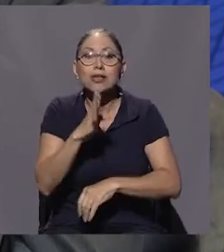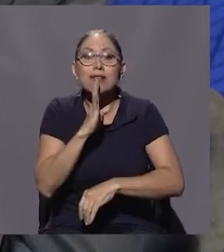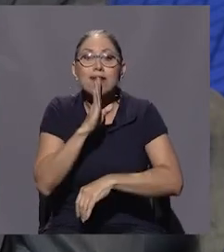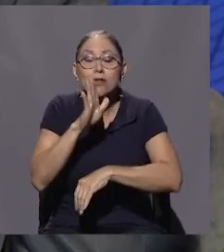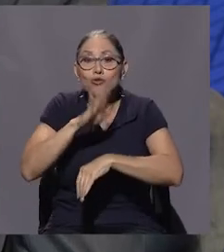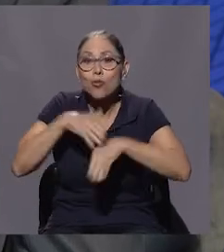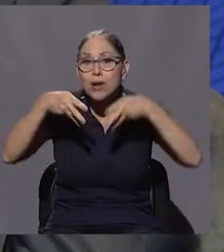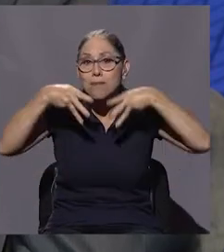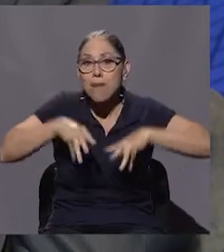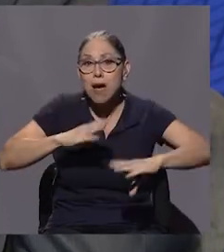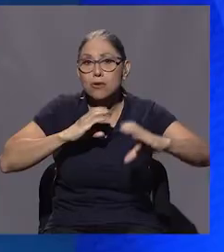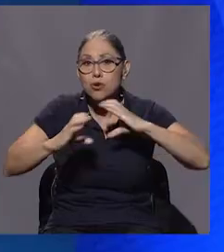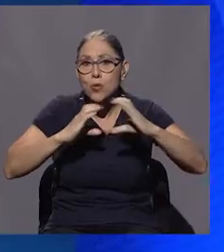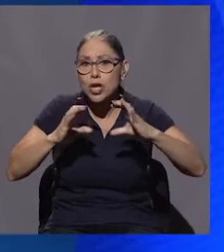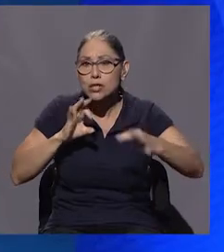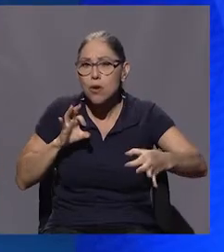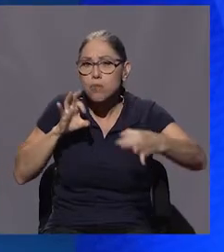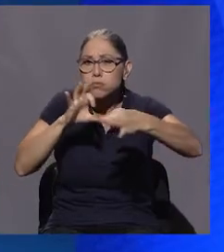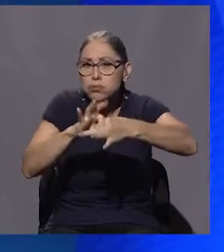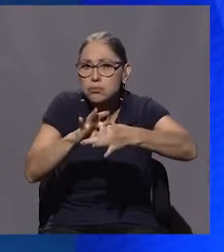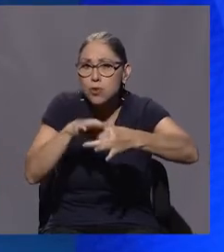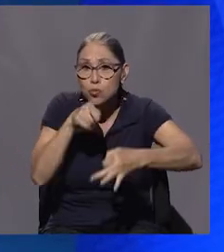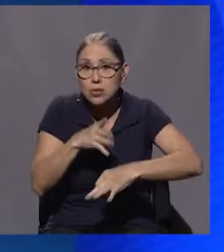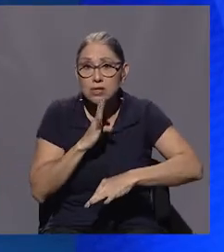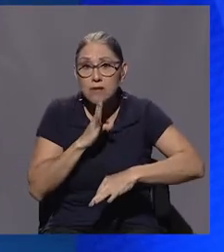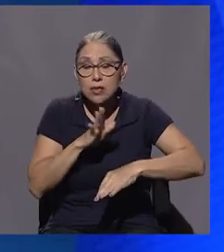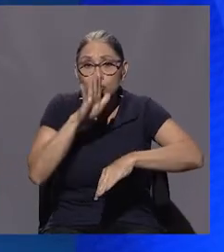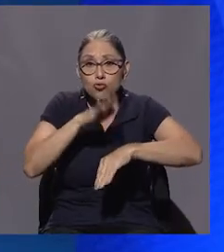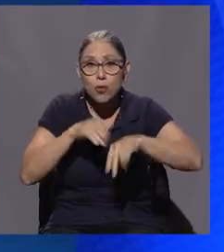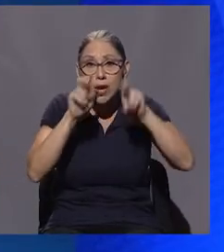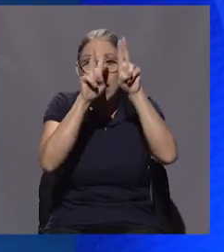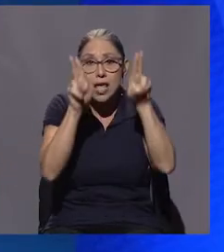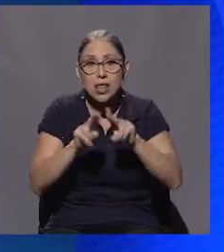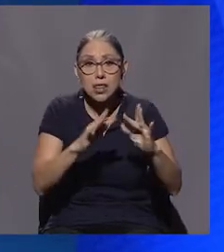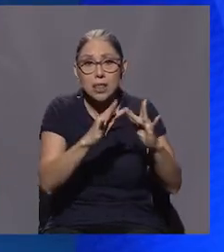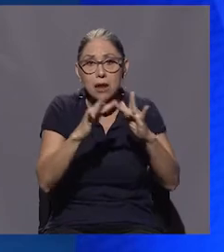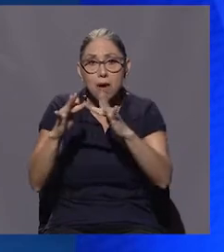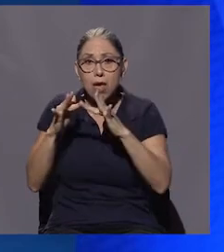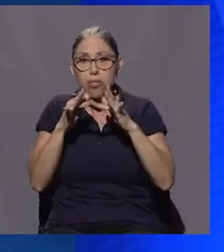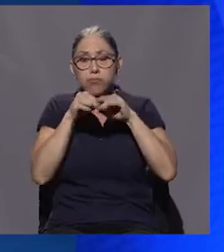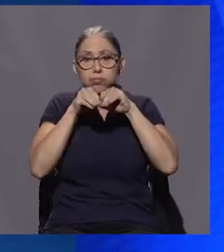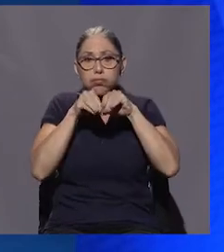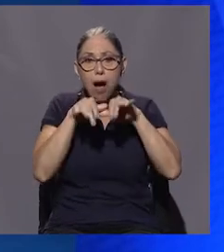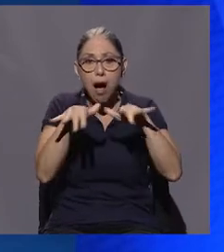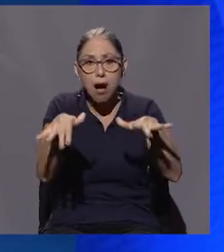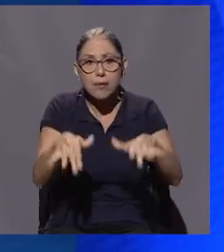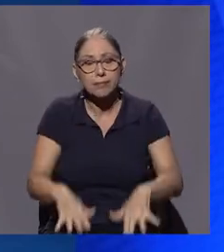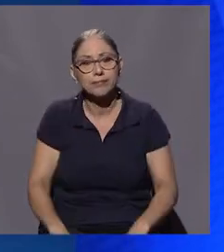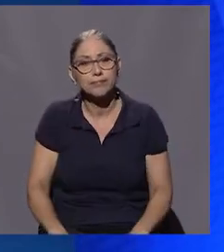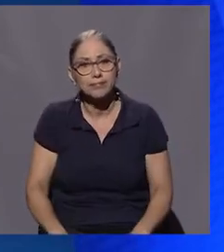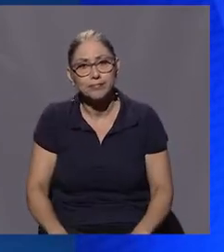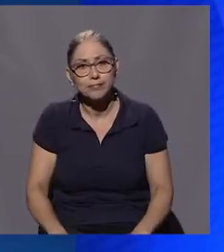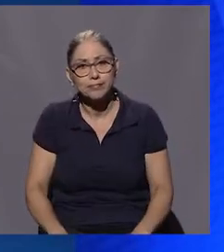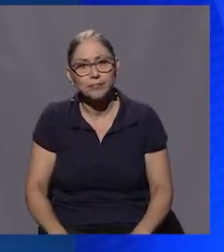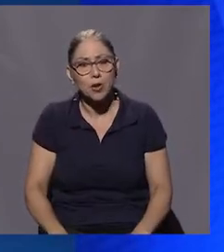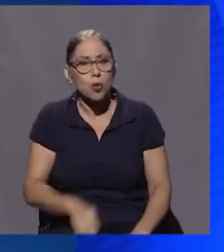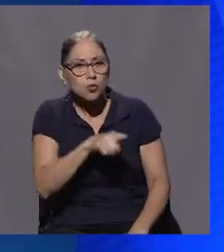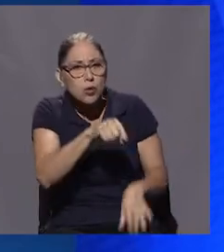referencia a los medios de comunicación. Se refiere al internet y a las redes. Quiero que cierre dándonos una